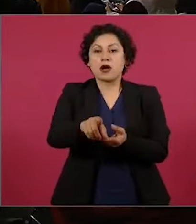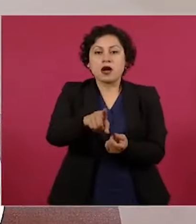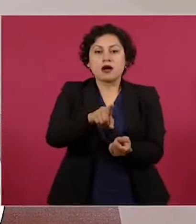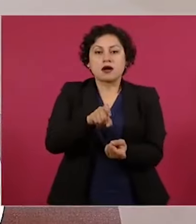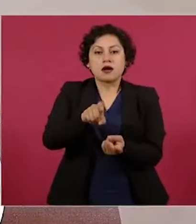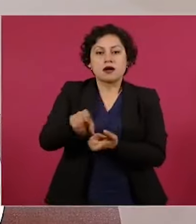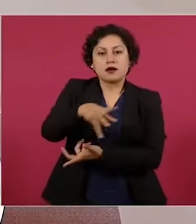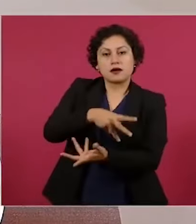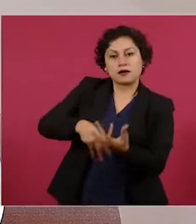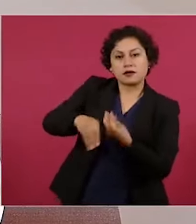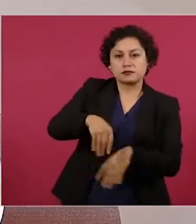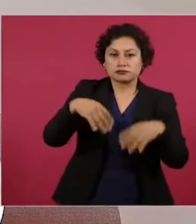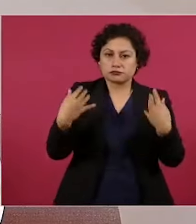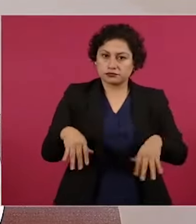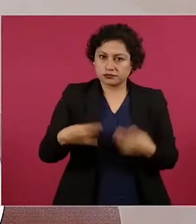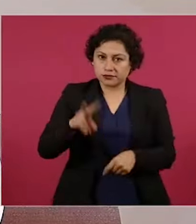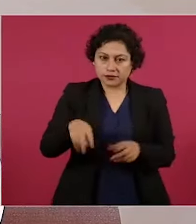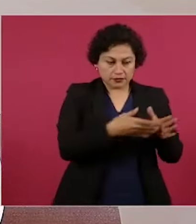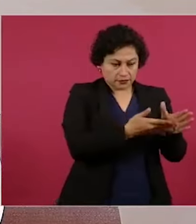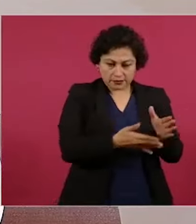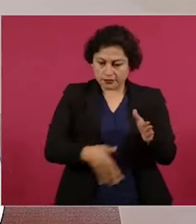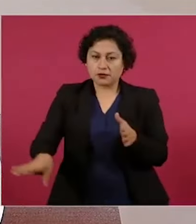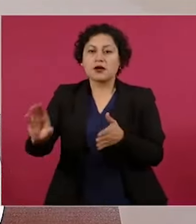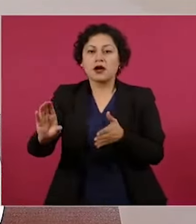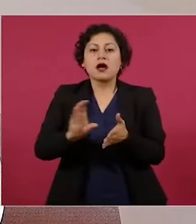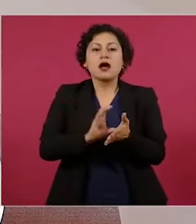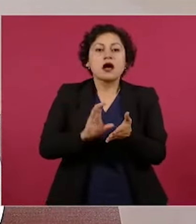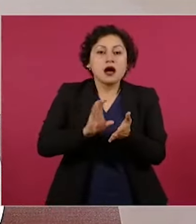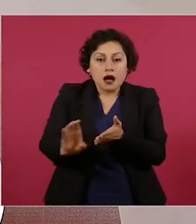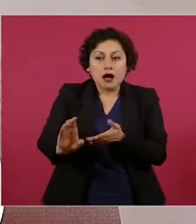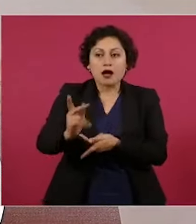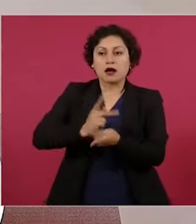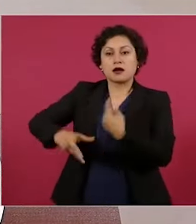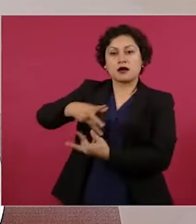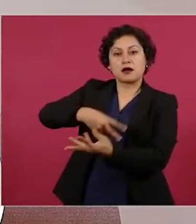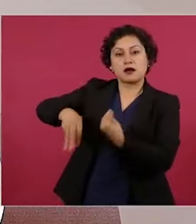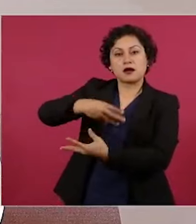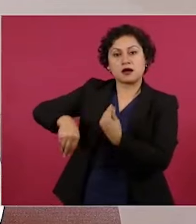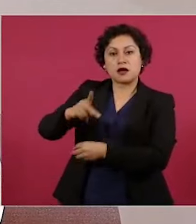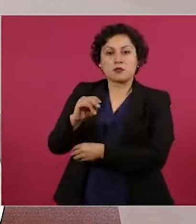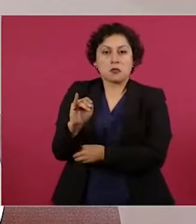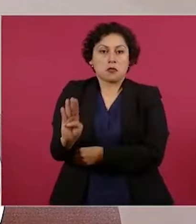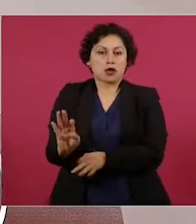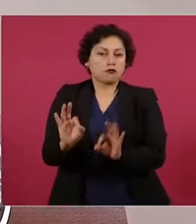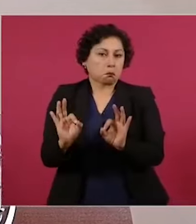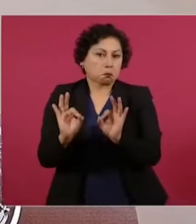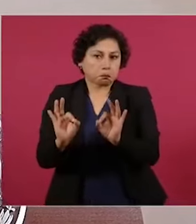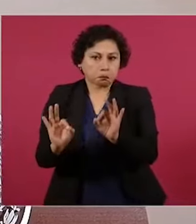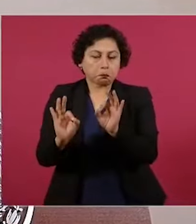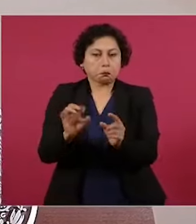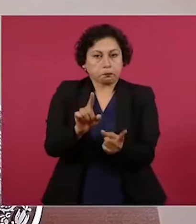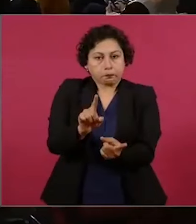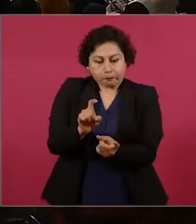también hemos distribuido más dinero que nunca, llegando a un punto del PIB cada año en créditos. Y sin embargo, hemos acumulado